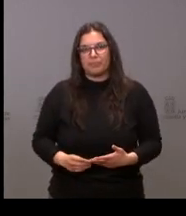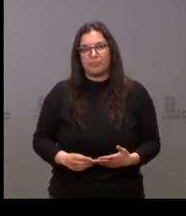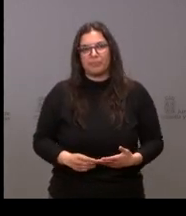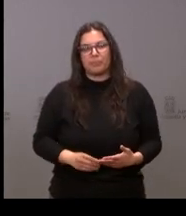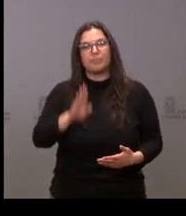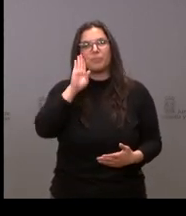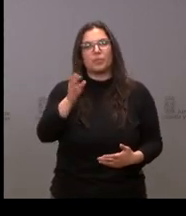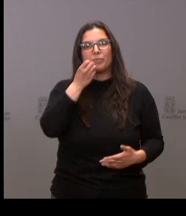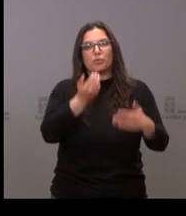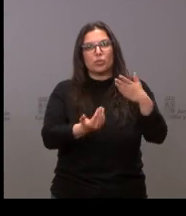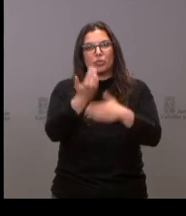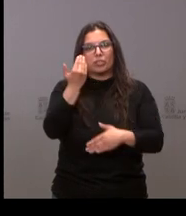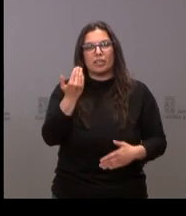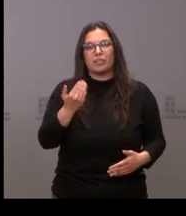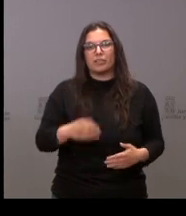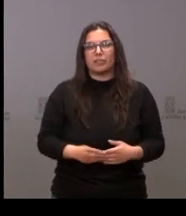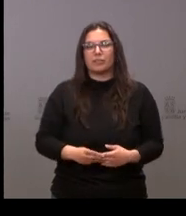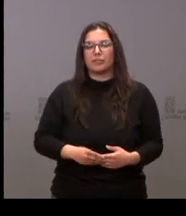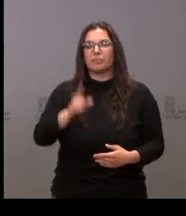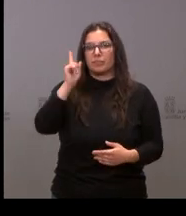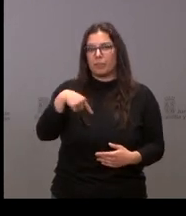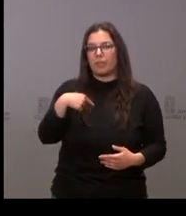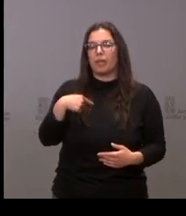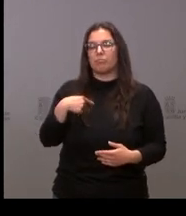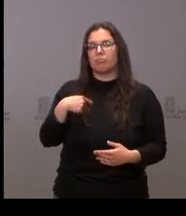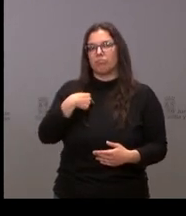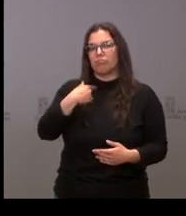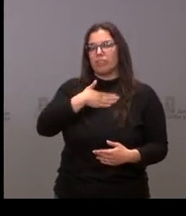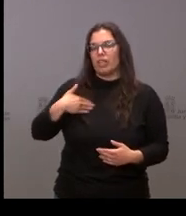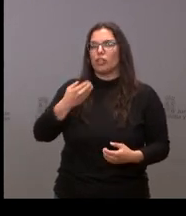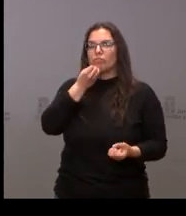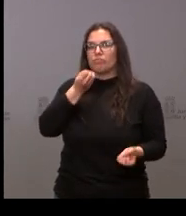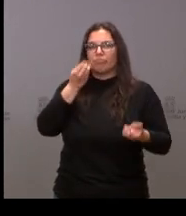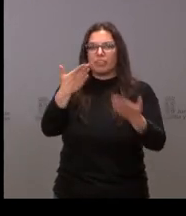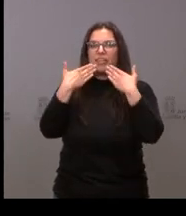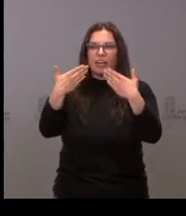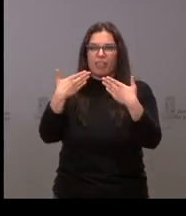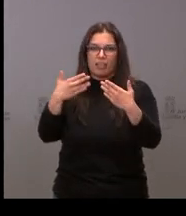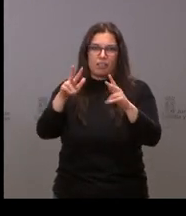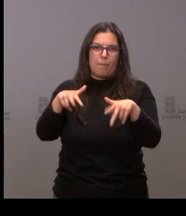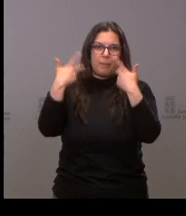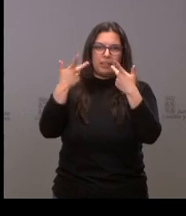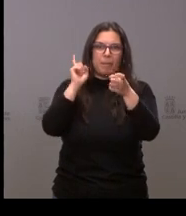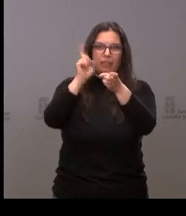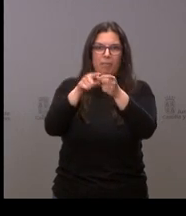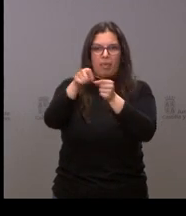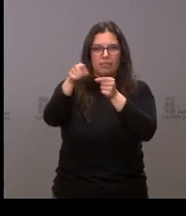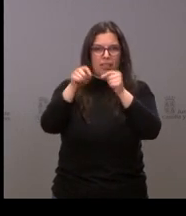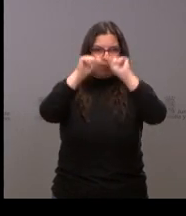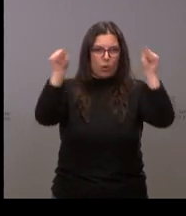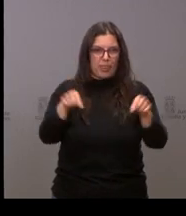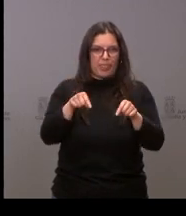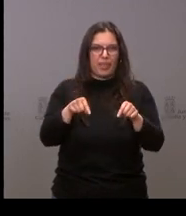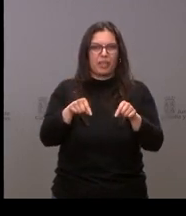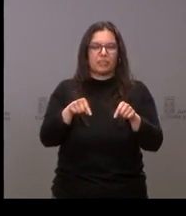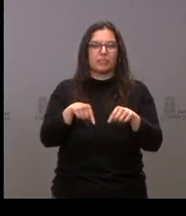Hola Muy buenos días Me sumo al agradecimiento al nuevo gobierno para poder participar desde las provincias por bueno facilitar